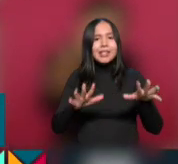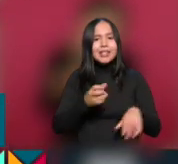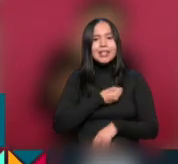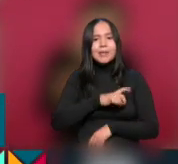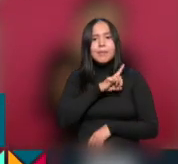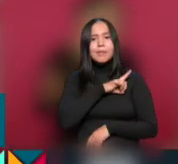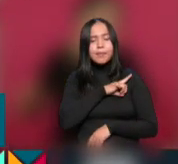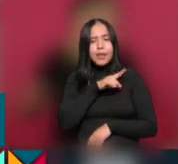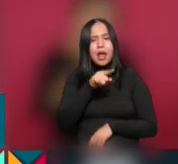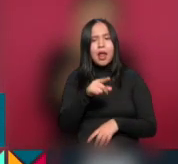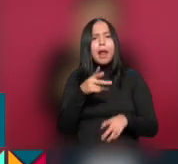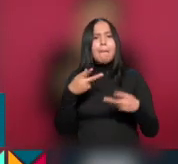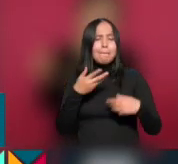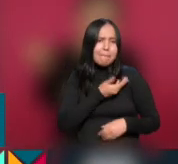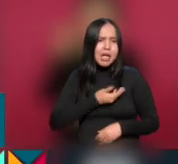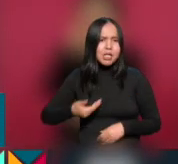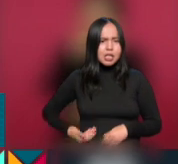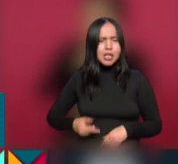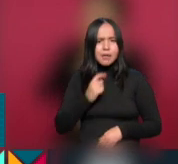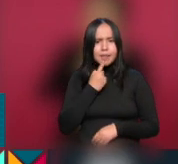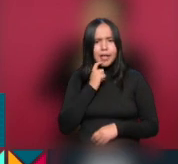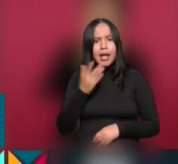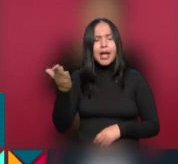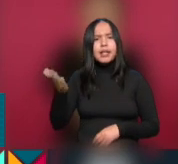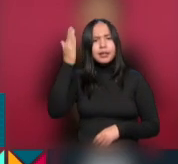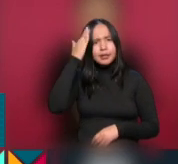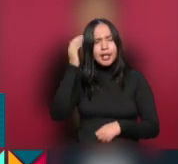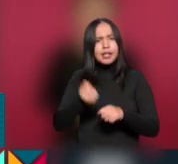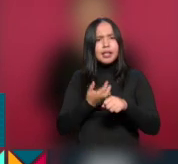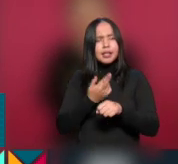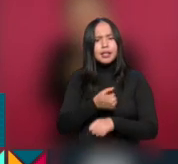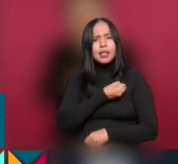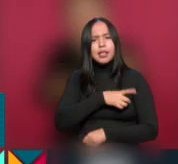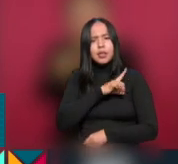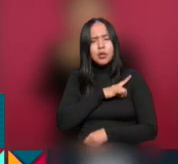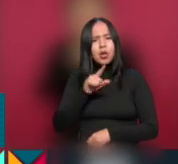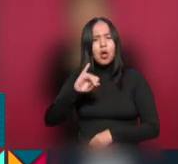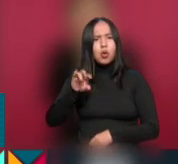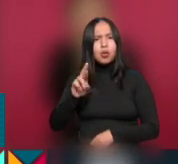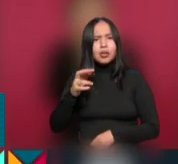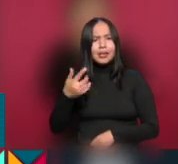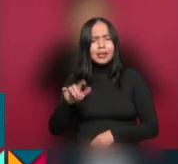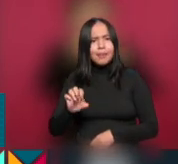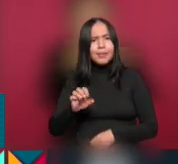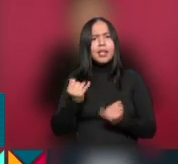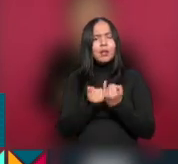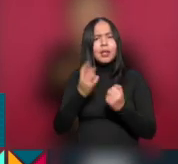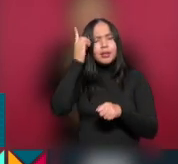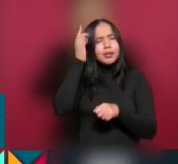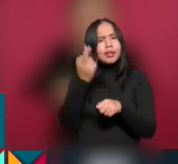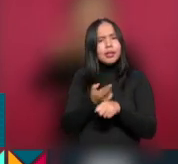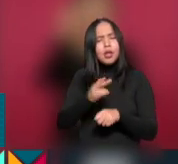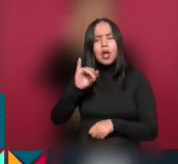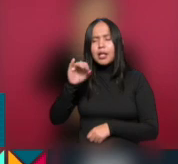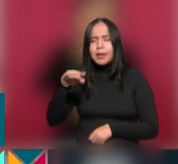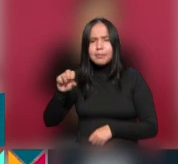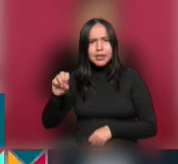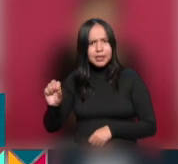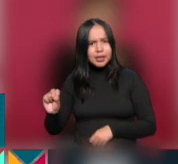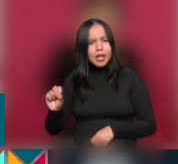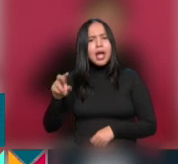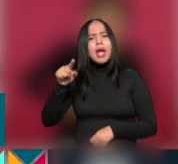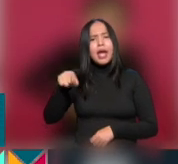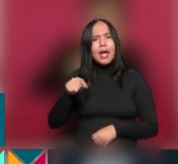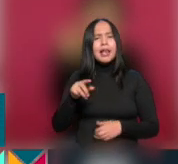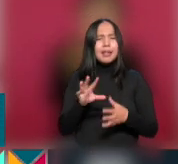del presidente López Obrador, el cual fue encabezado por el secretario de Salud Jorge Alcocer, así como por el director general del INSSOE Robledo, quien